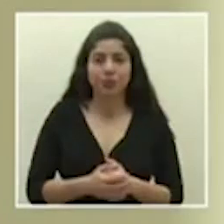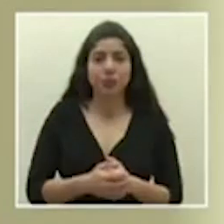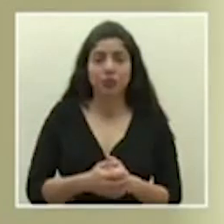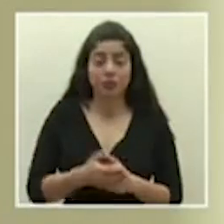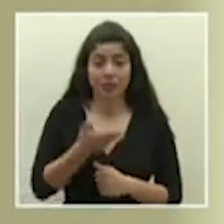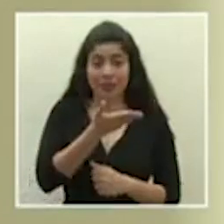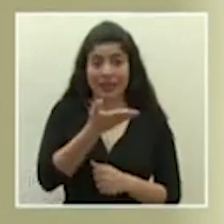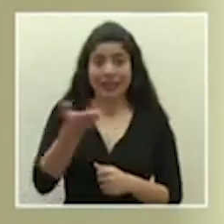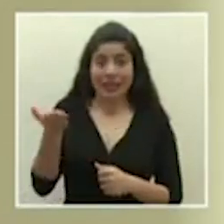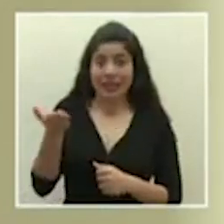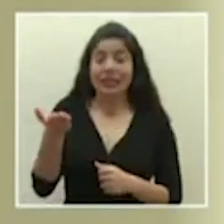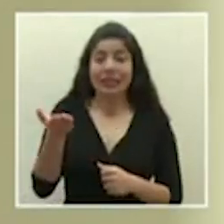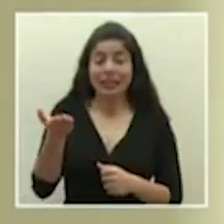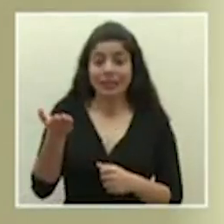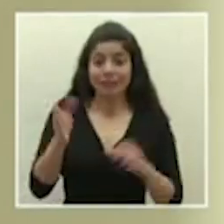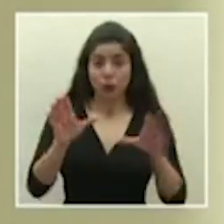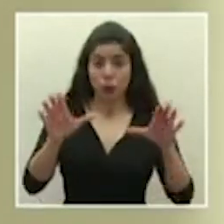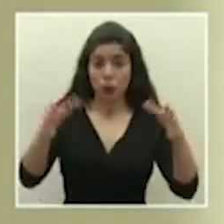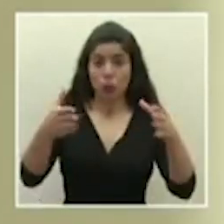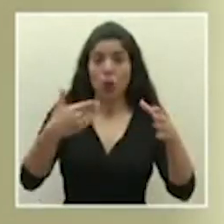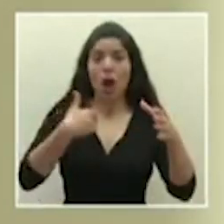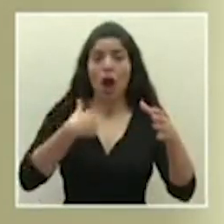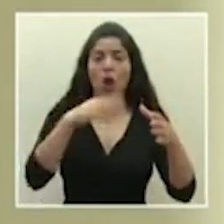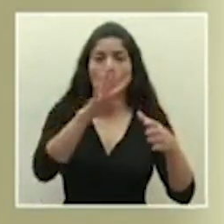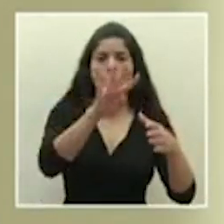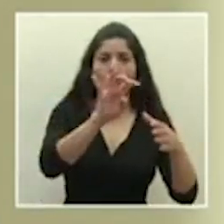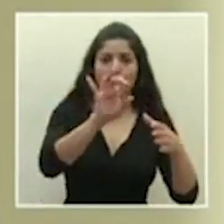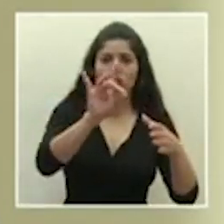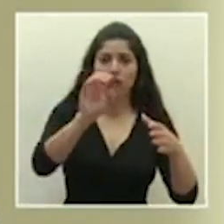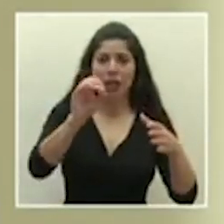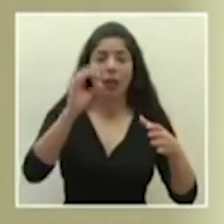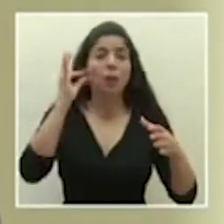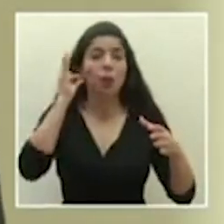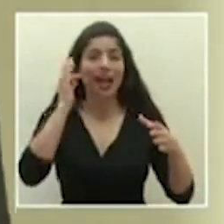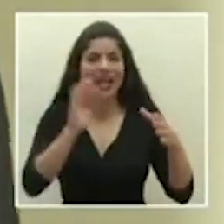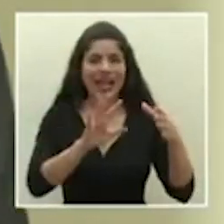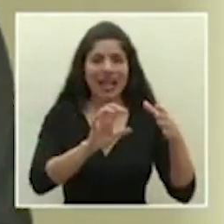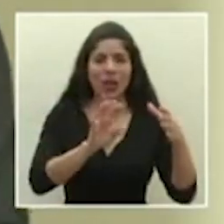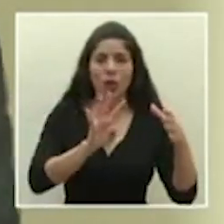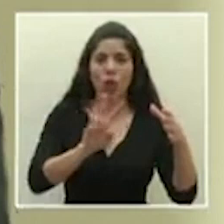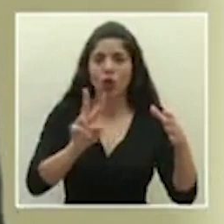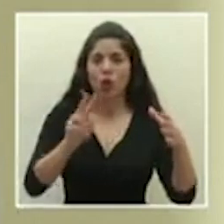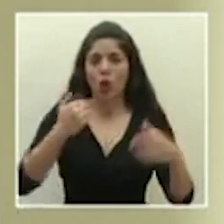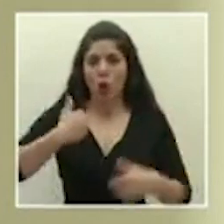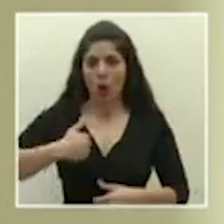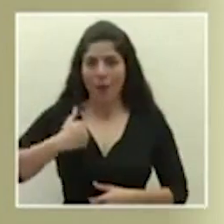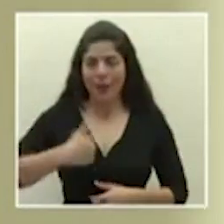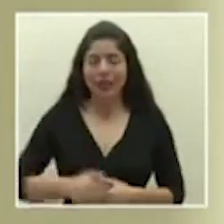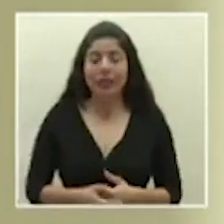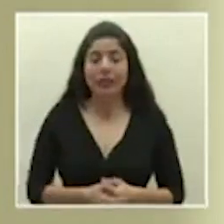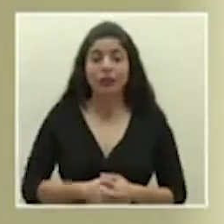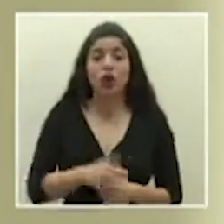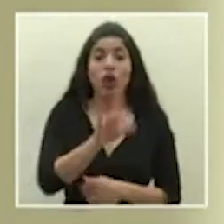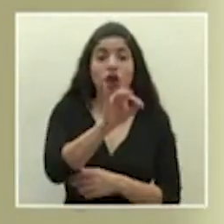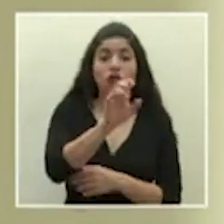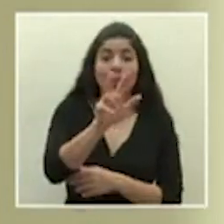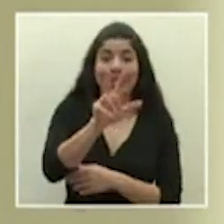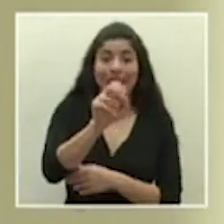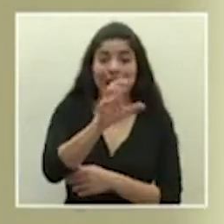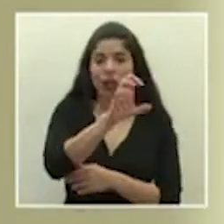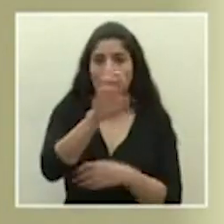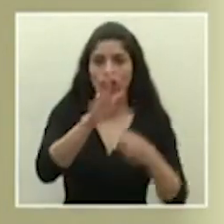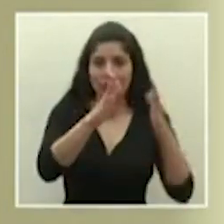este grupo 480 mujeres y 542 hombres, 830 son